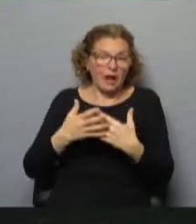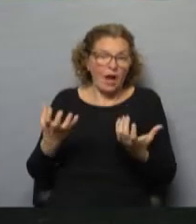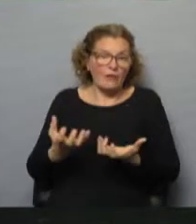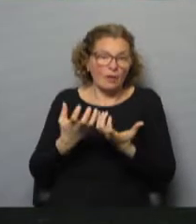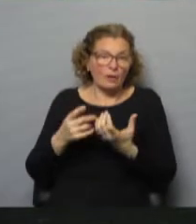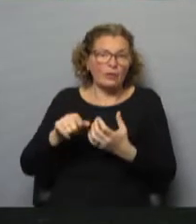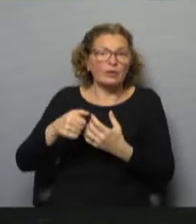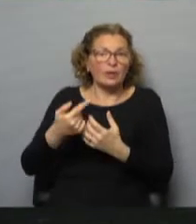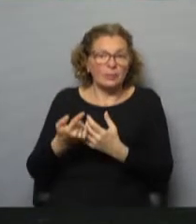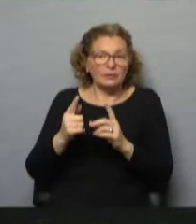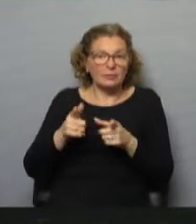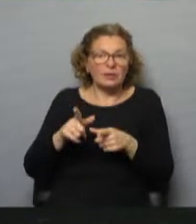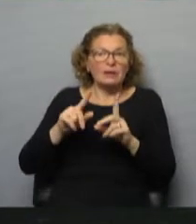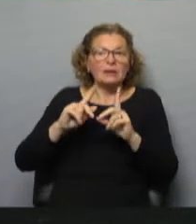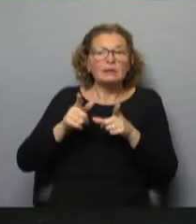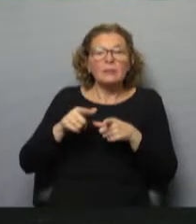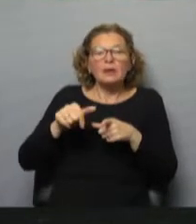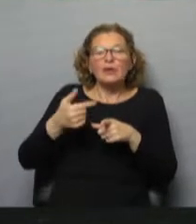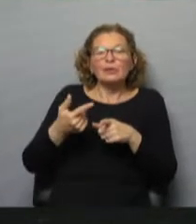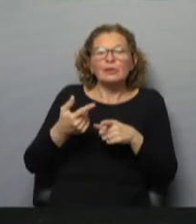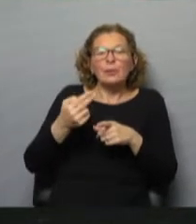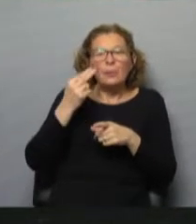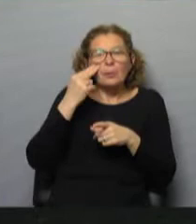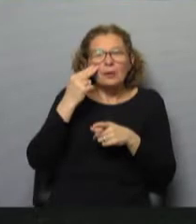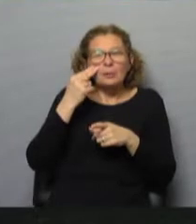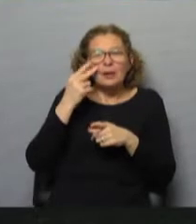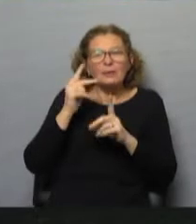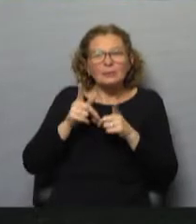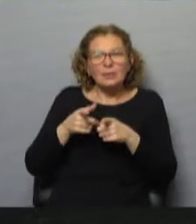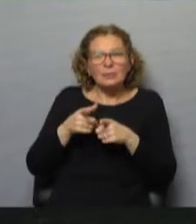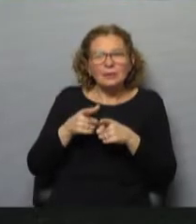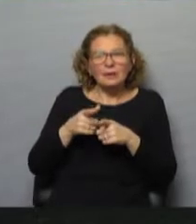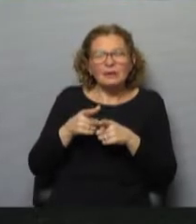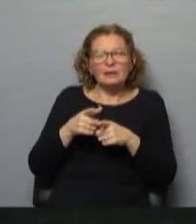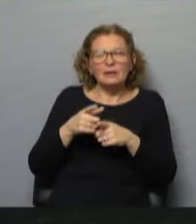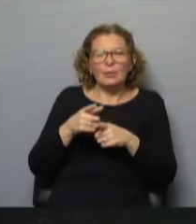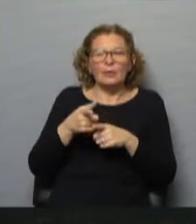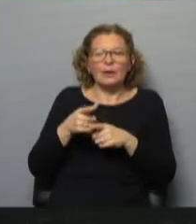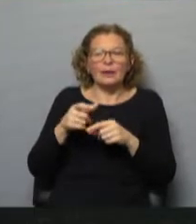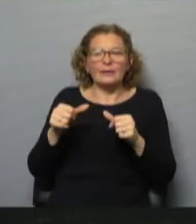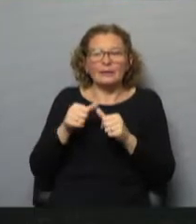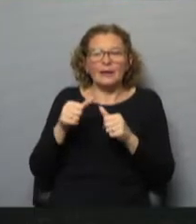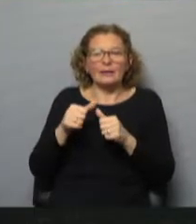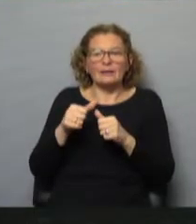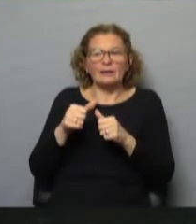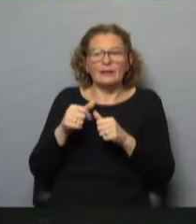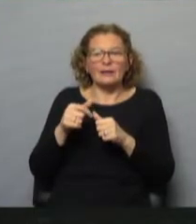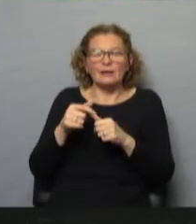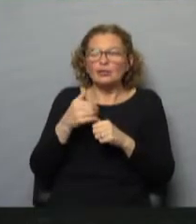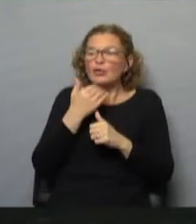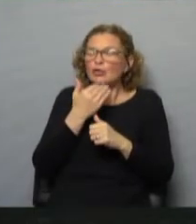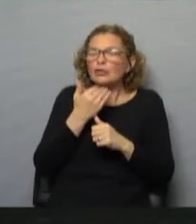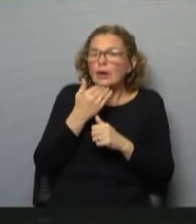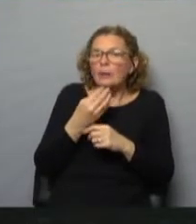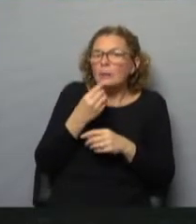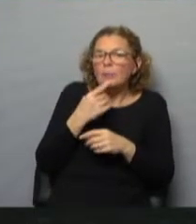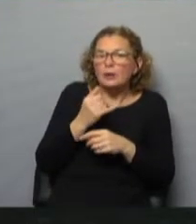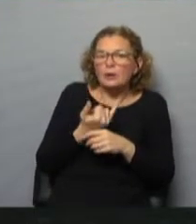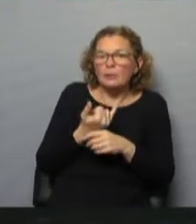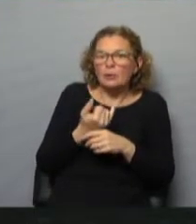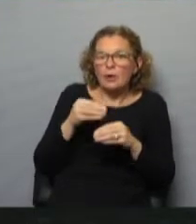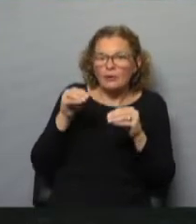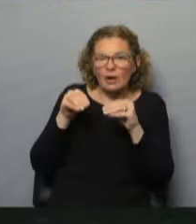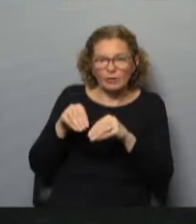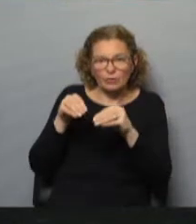sucediendo. Y también hay otro tipo de vandalización que en realidad también es involuntaria, que es la que se da por parte del desconocimiento de no saber que en los